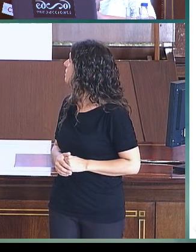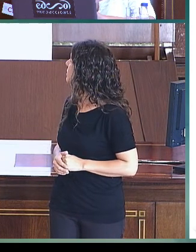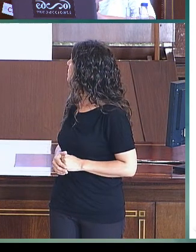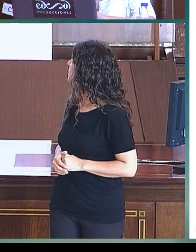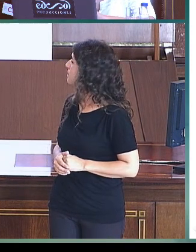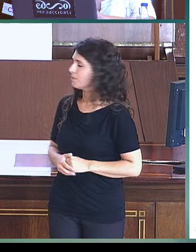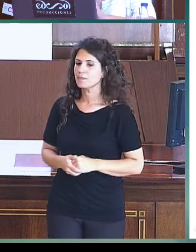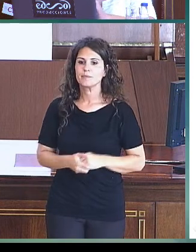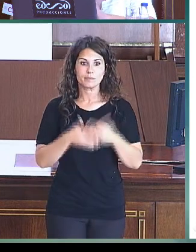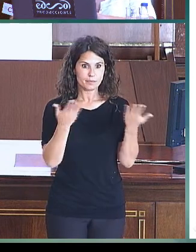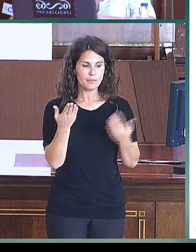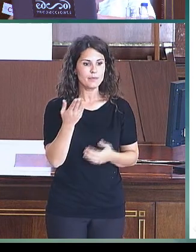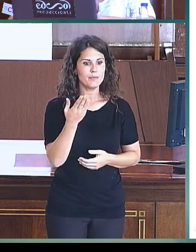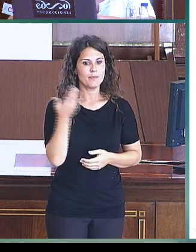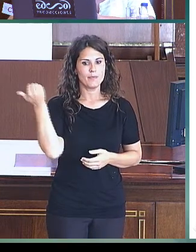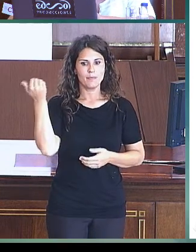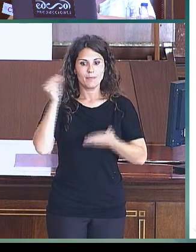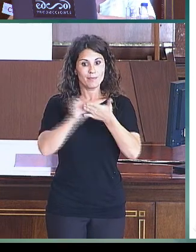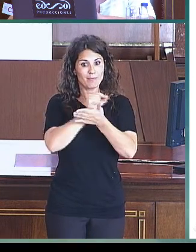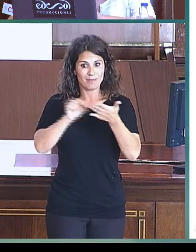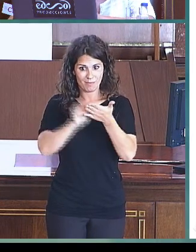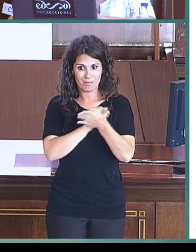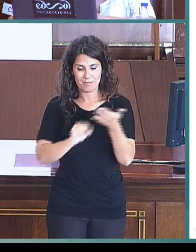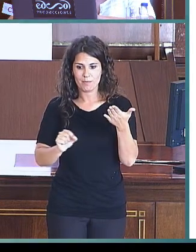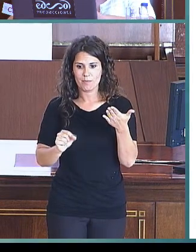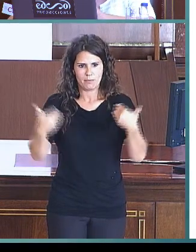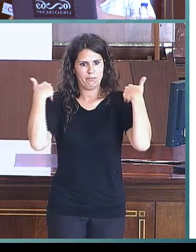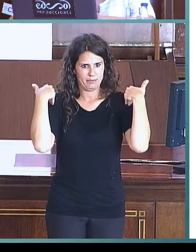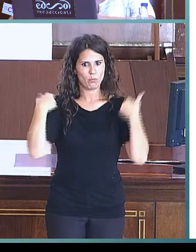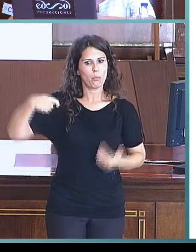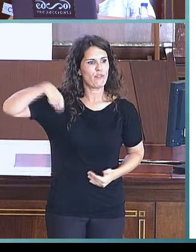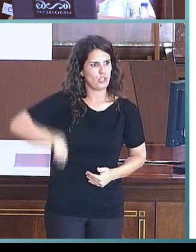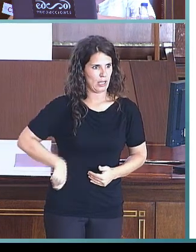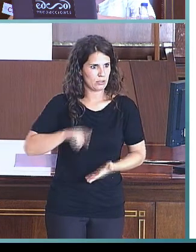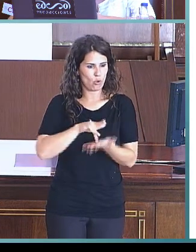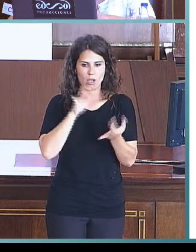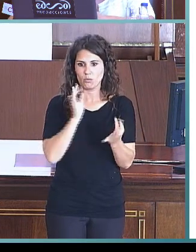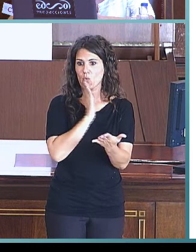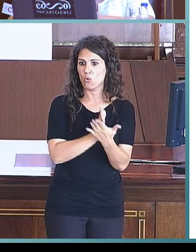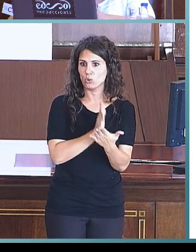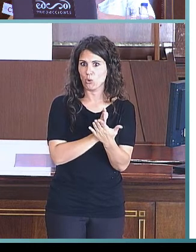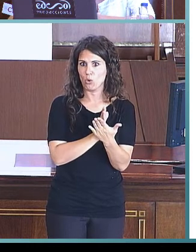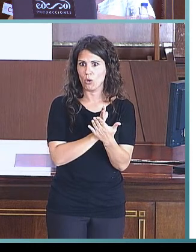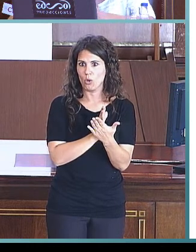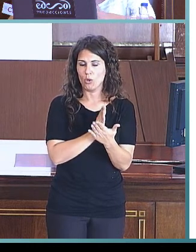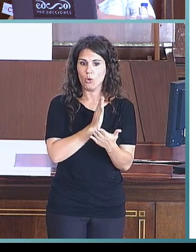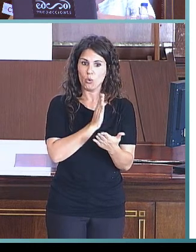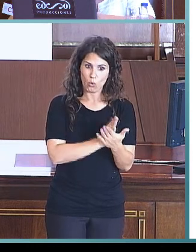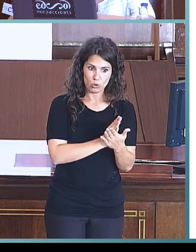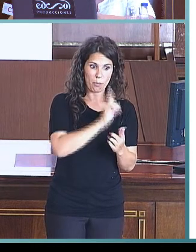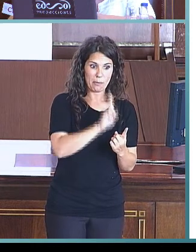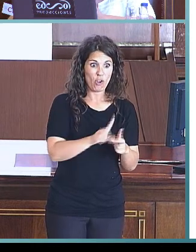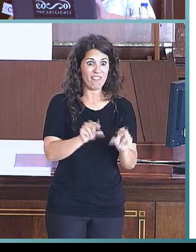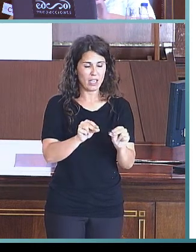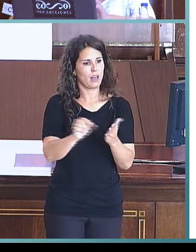Como os decía, este instrumento lo rellenaban estos profesionales al final del primer, segundo y tercer